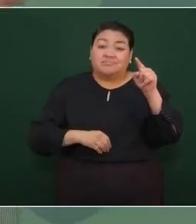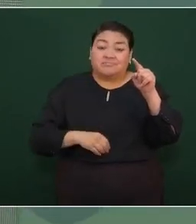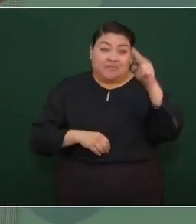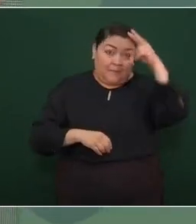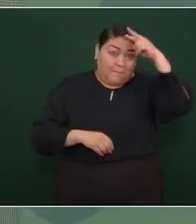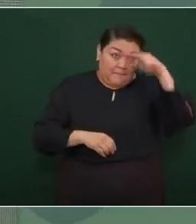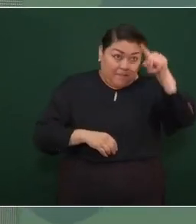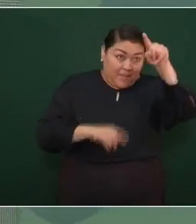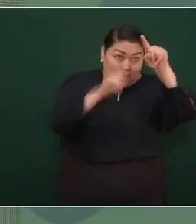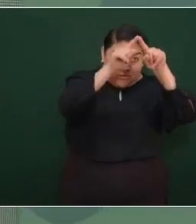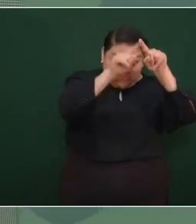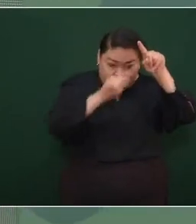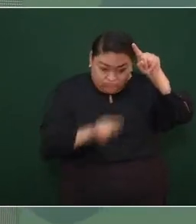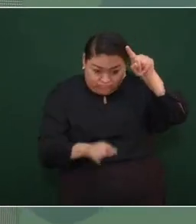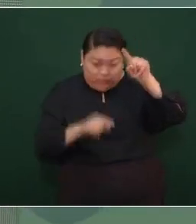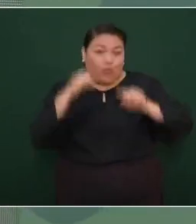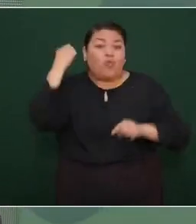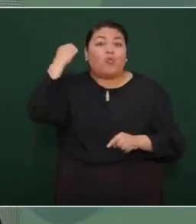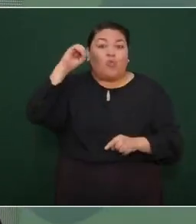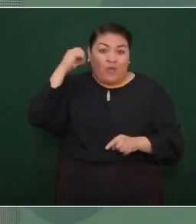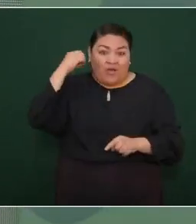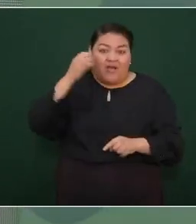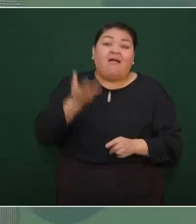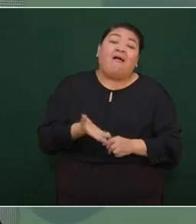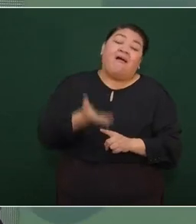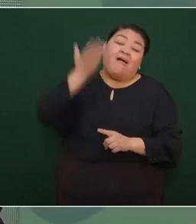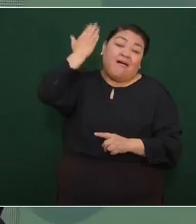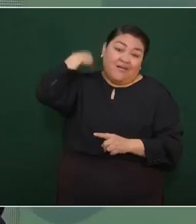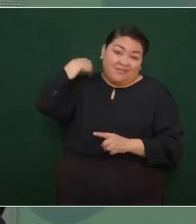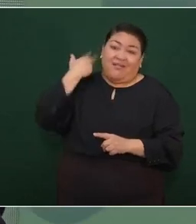Oaxaca como era antes